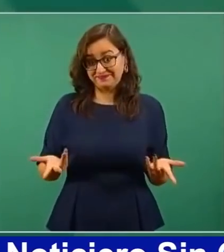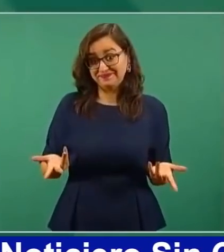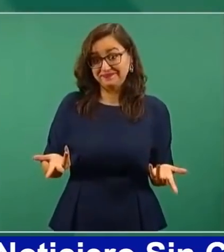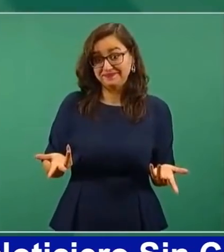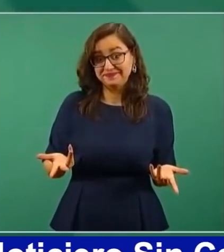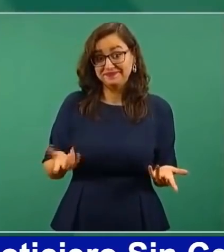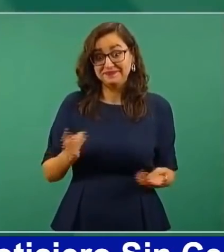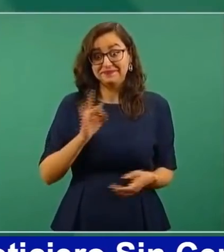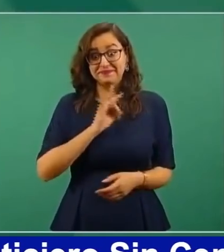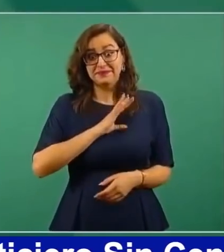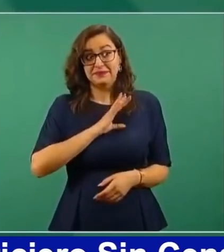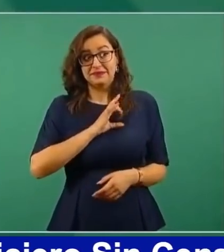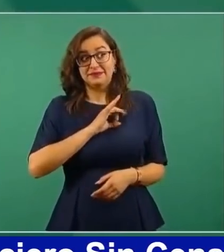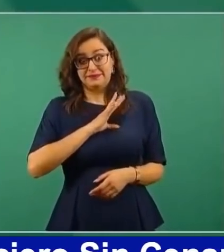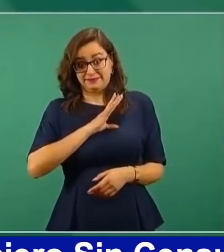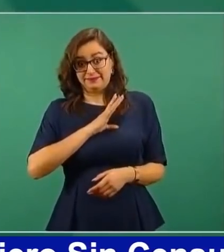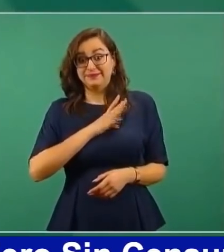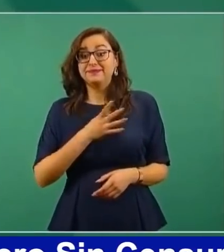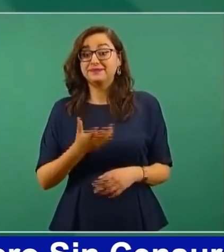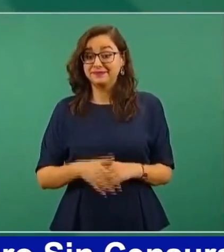me diste miedo.